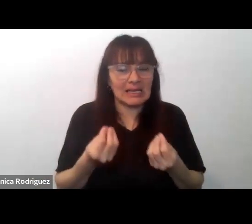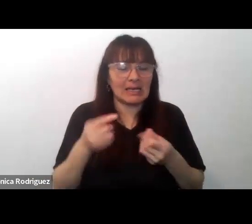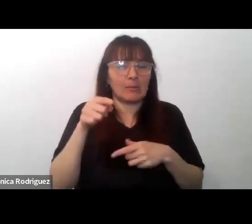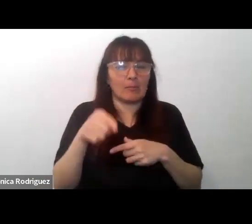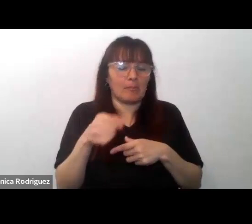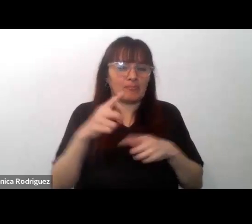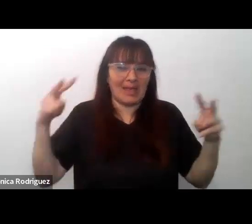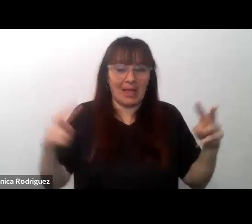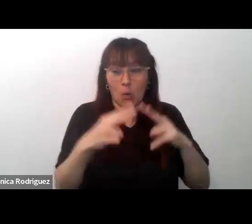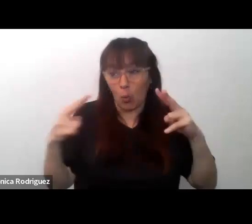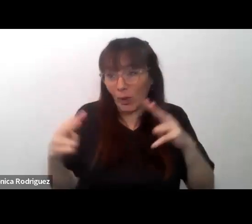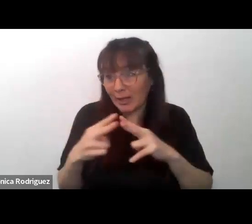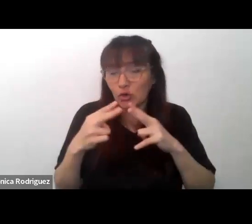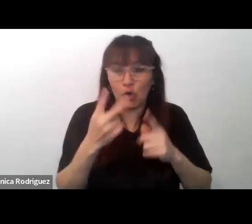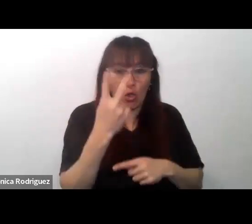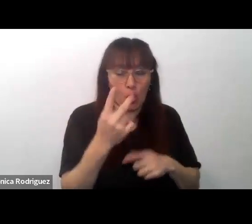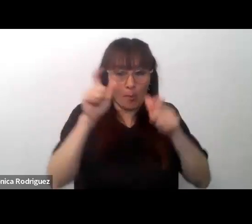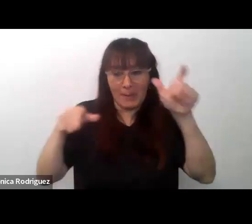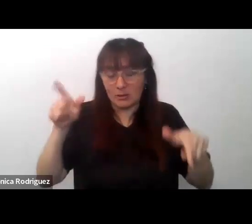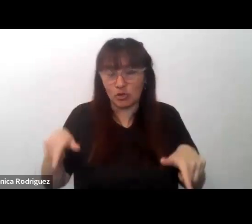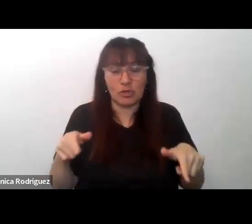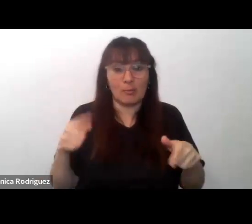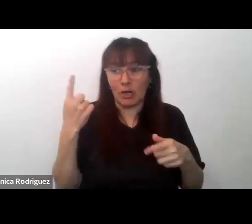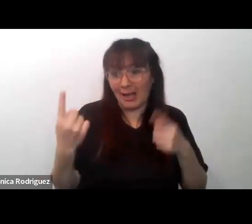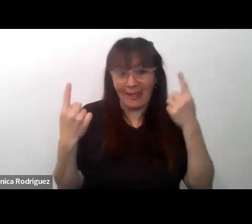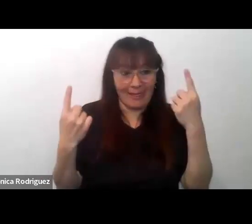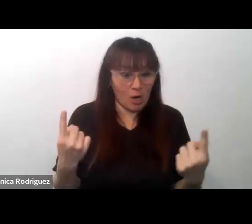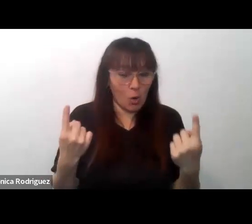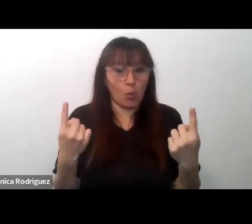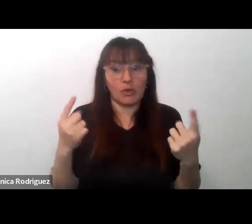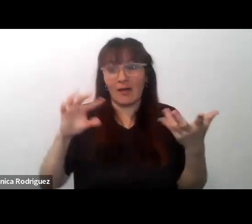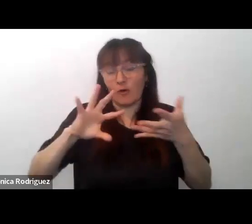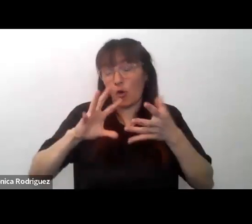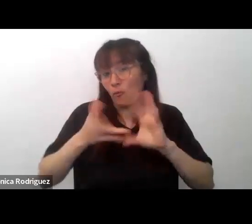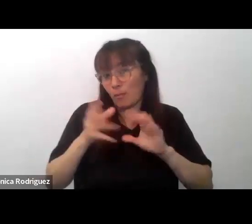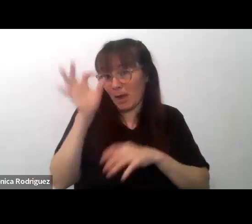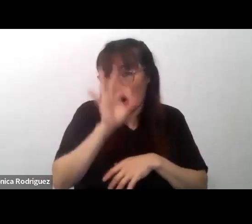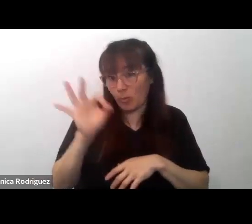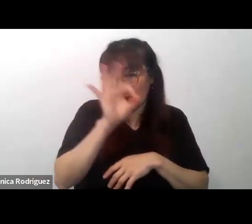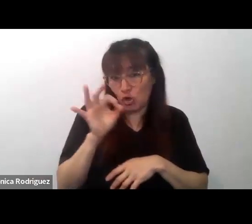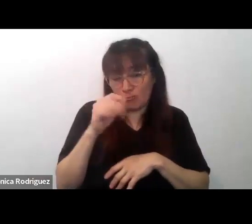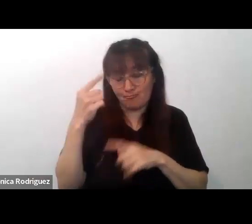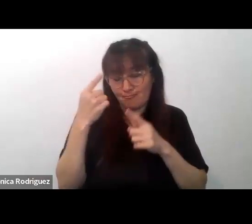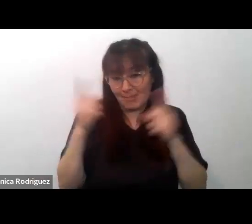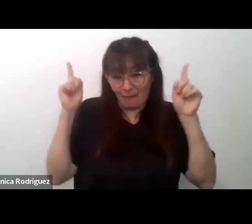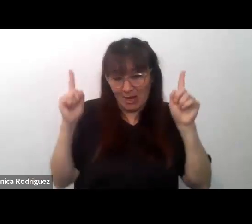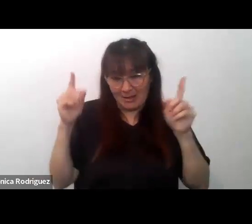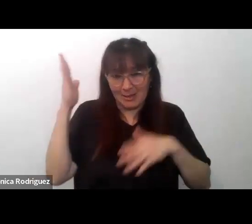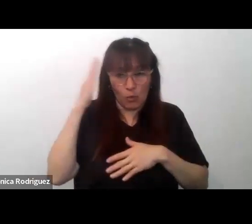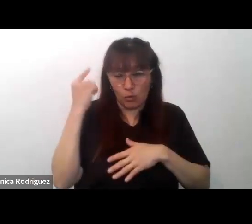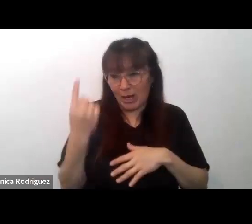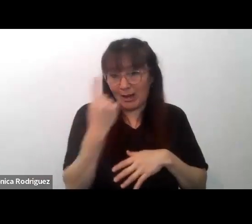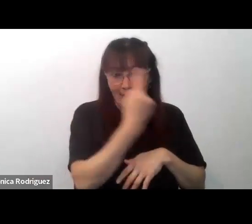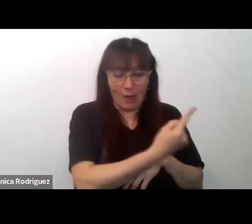encuentro entre dos personas porque cada persona interpreta a su propio modo su propia cultura por eso hoy